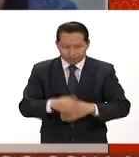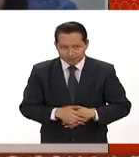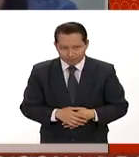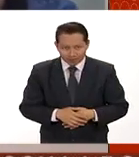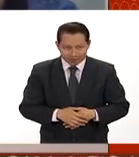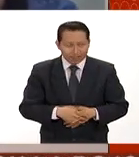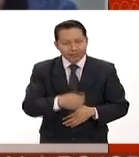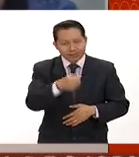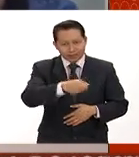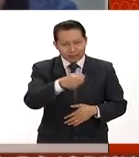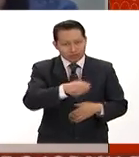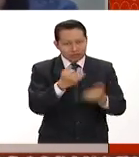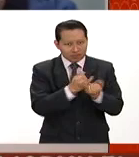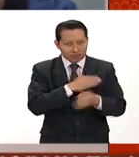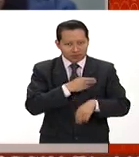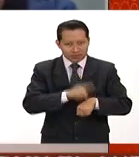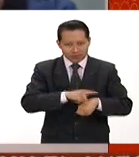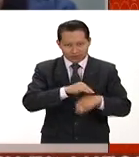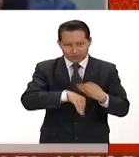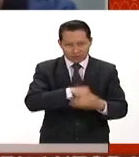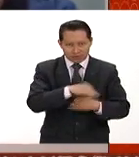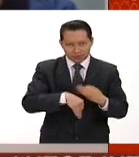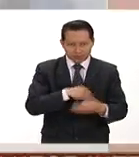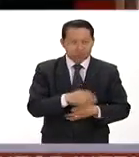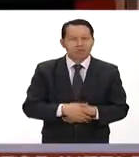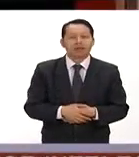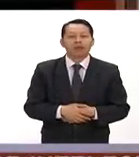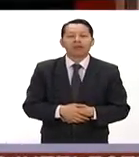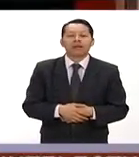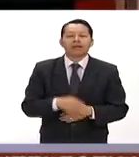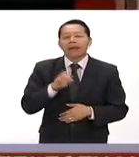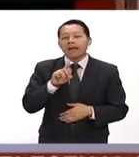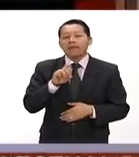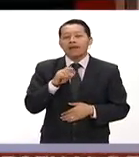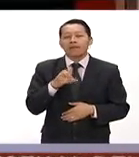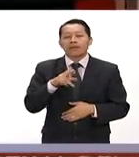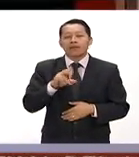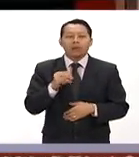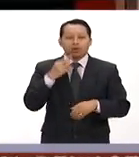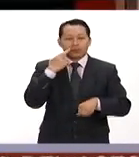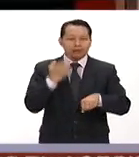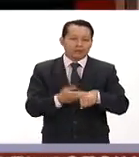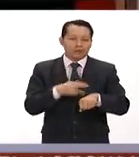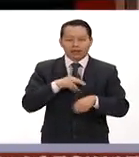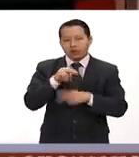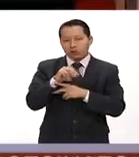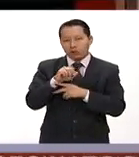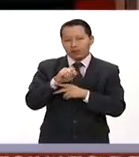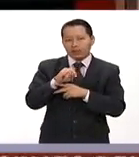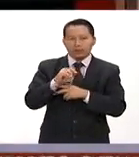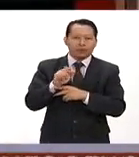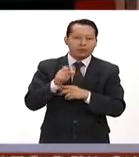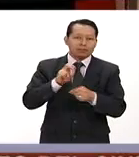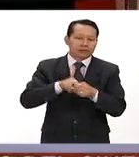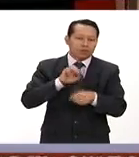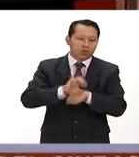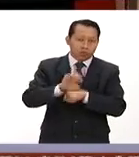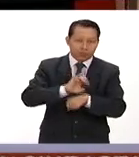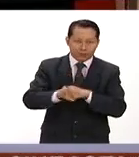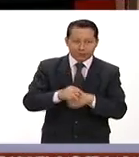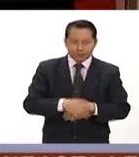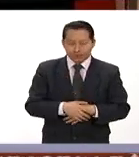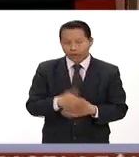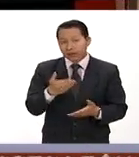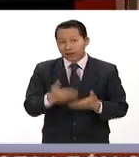saludos y buenos días para todos buenos días Edelmiro Franco es corresponsal de Notimex allá en Colombia la